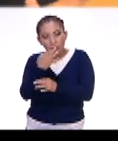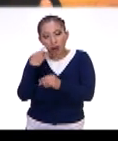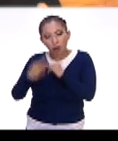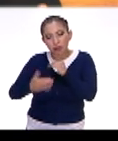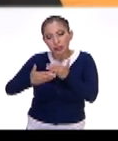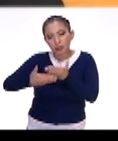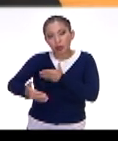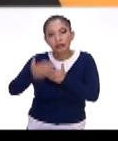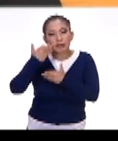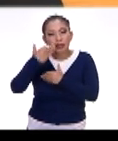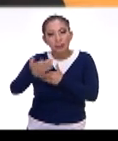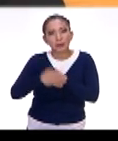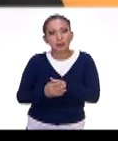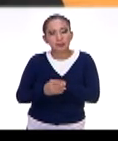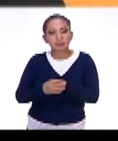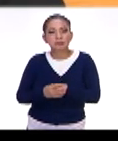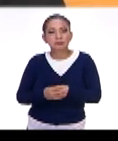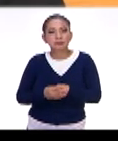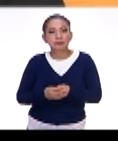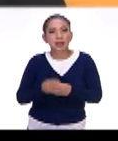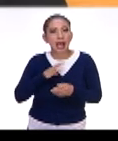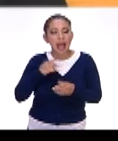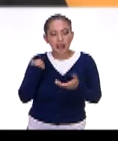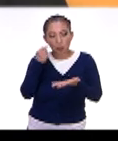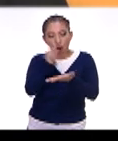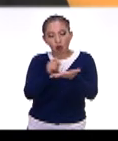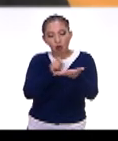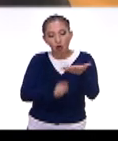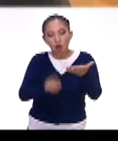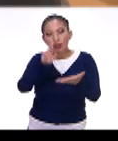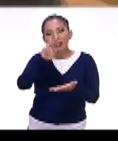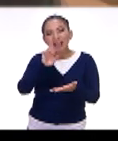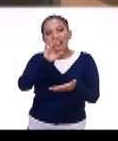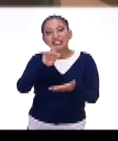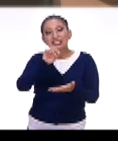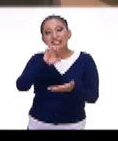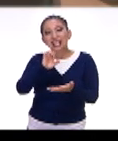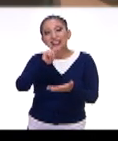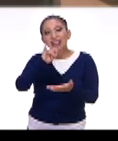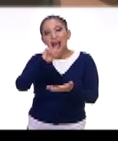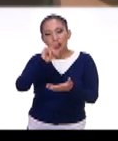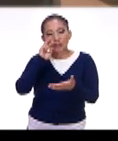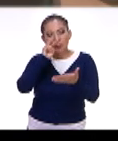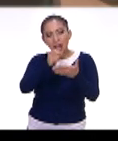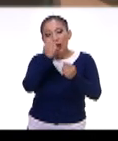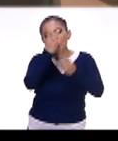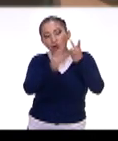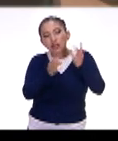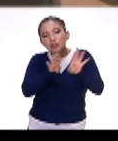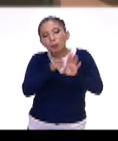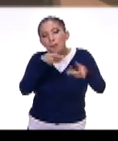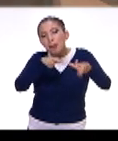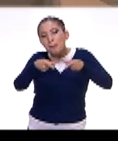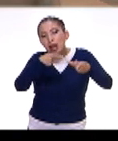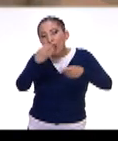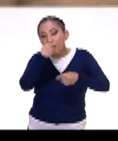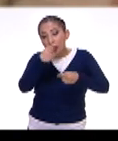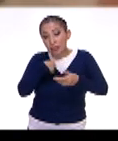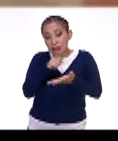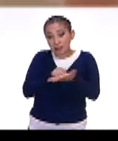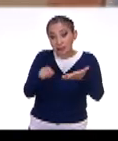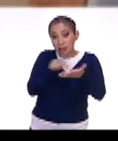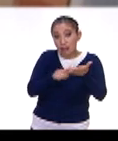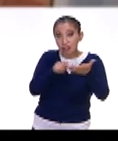final de este espacio están los recetarios que te decía, donde podrás leer algunas recetas escritas